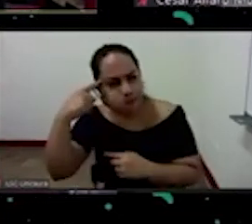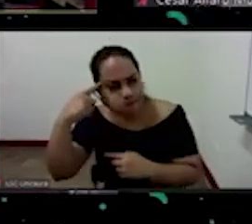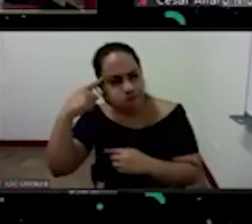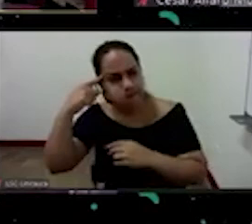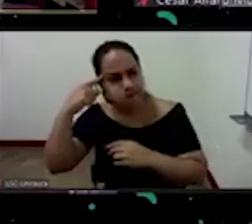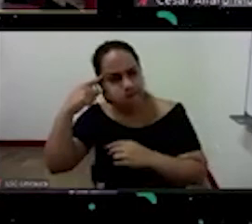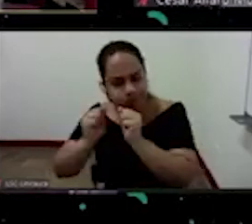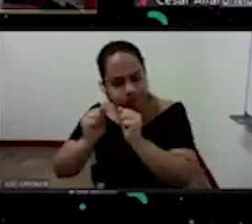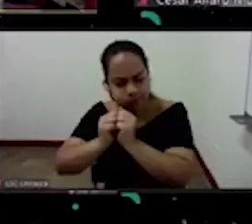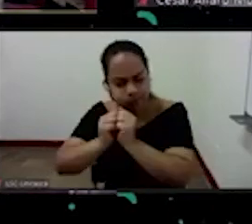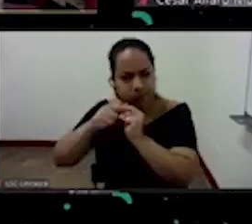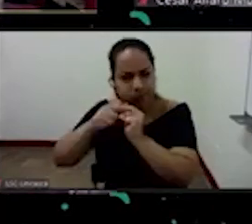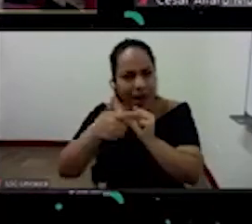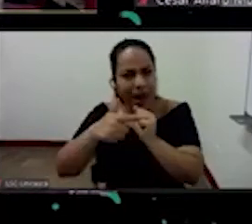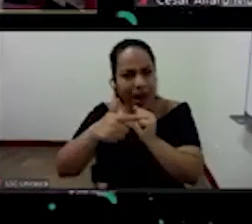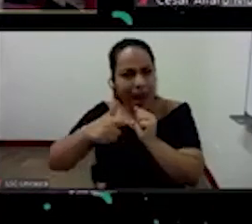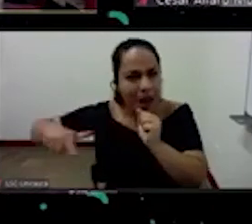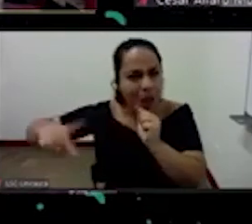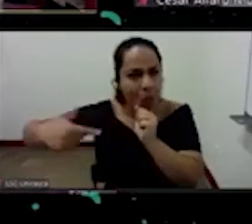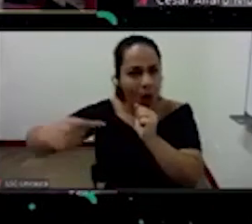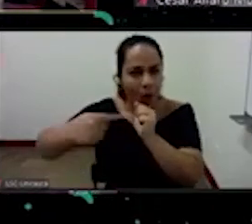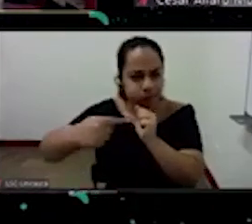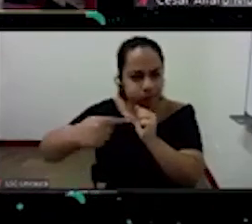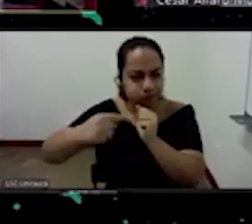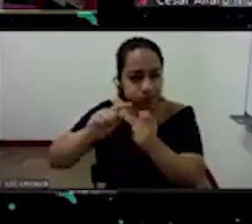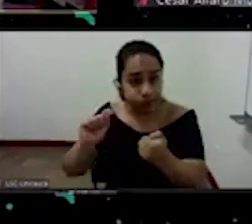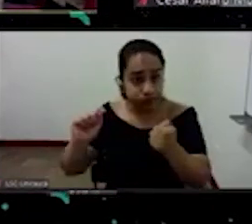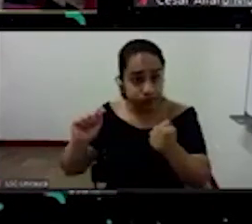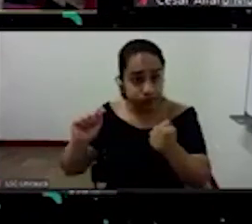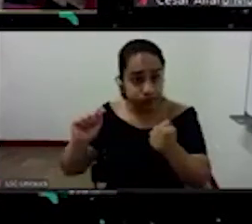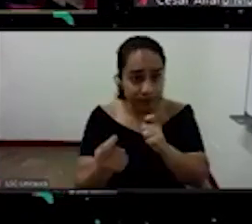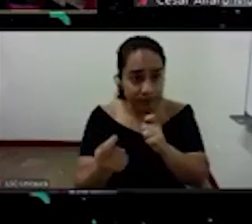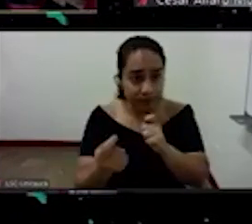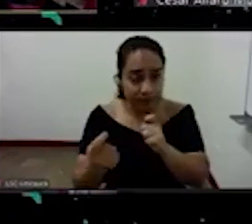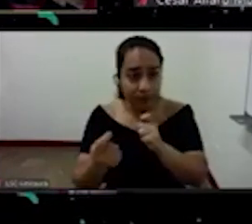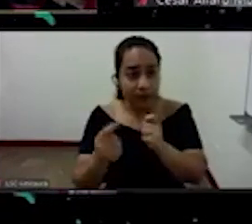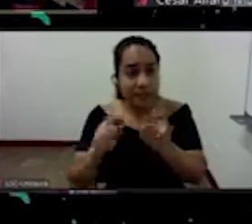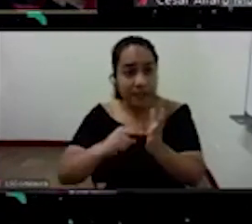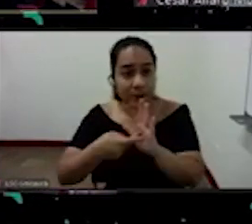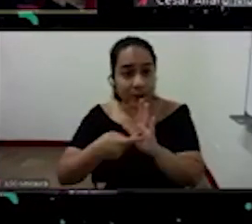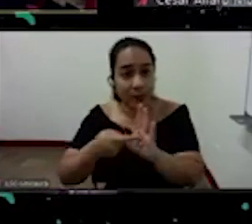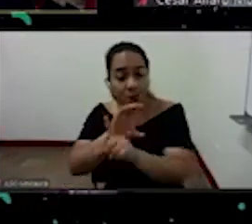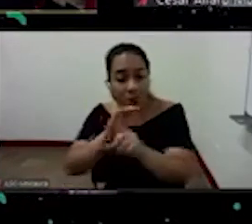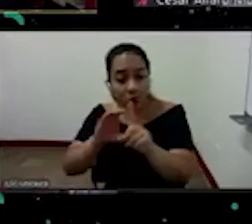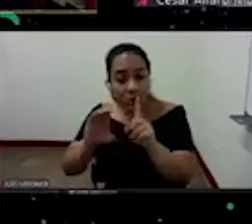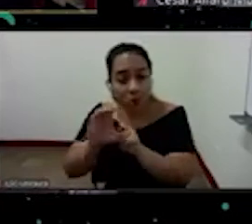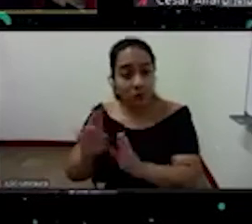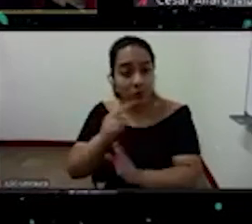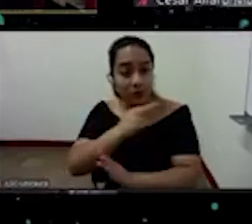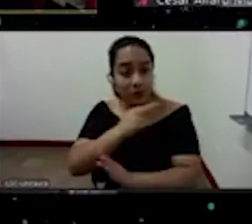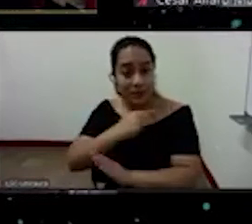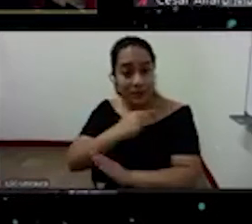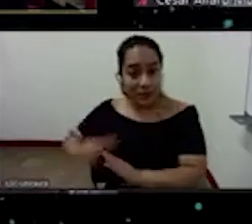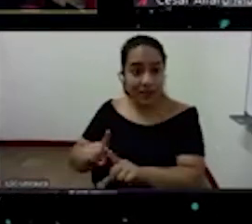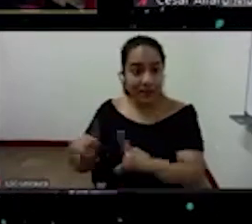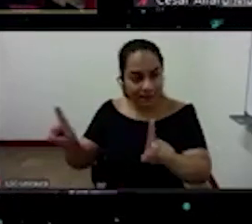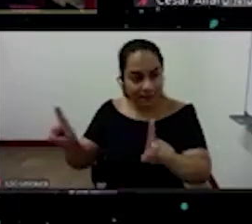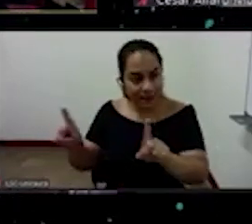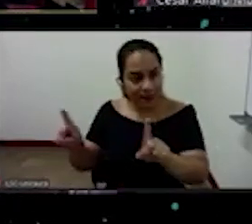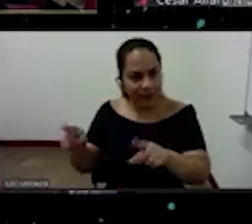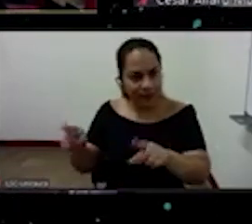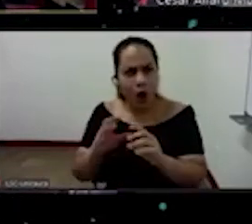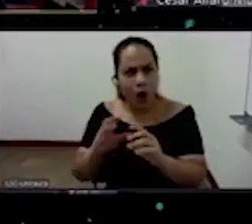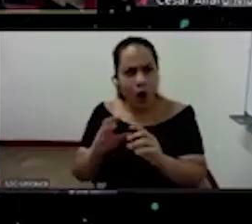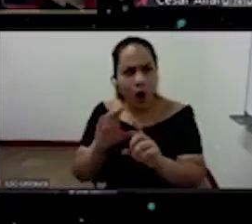lenguaje esta cablación en la cultura china es doble la cultura